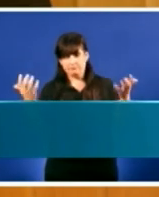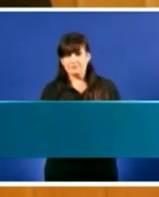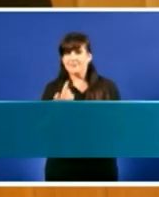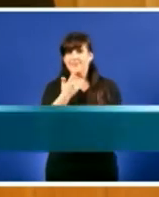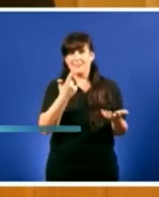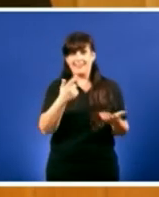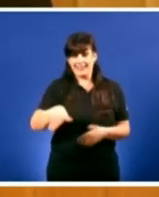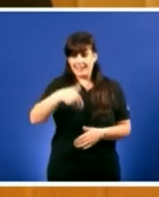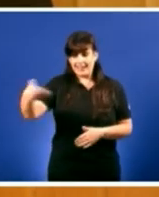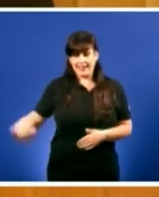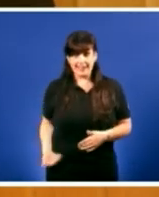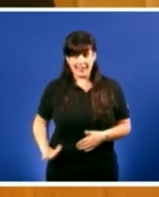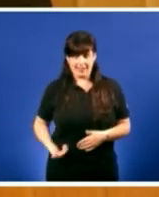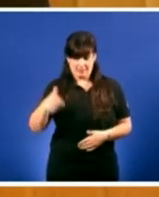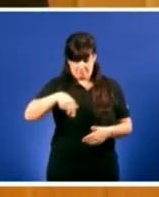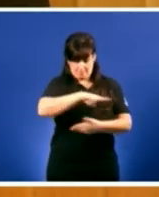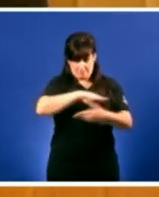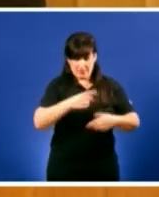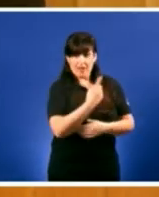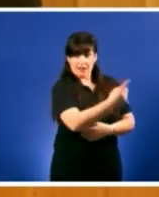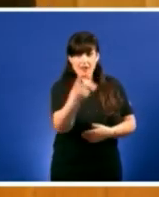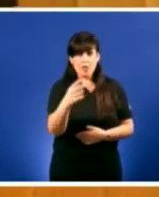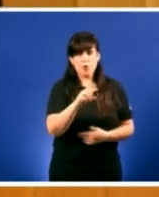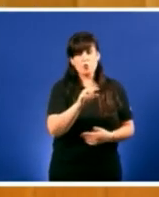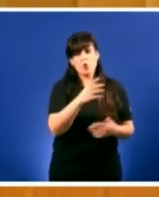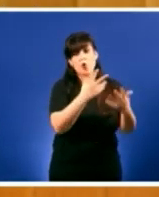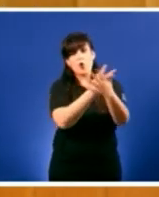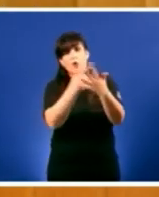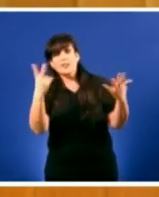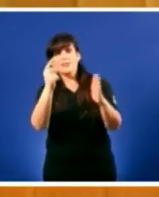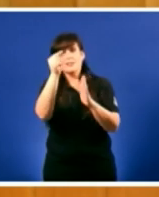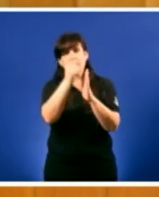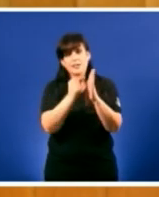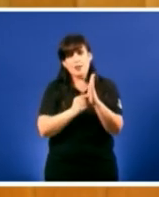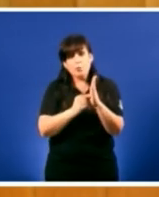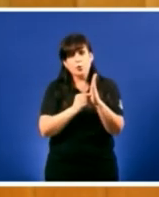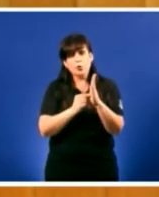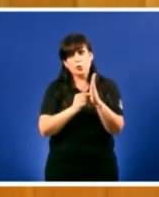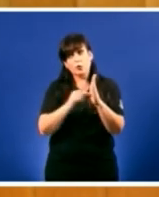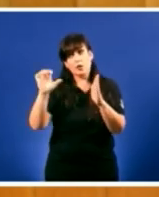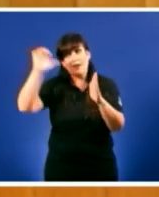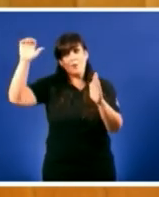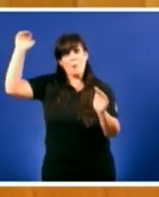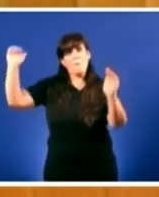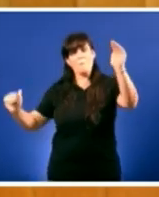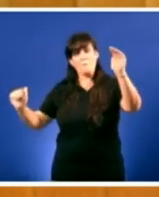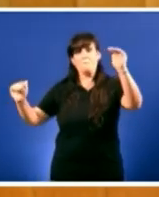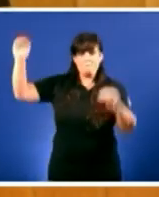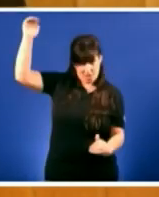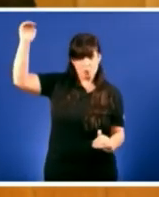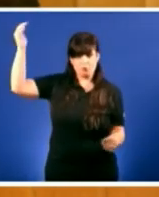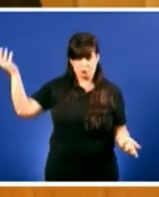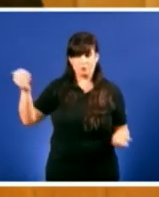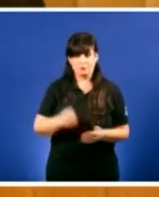per cápita media dun galego é 17 puntos menor que a dun cidadán europeo en 2009 a